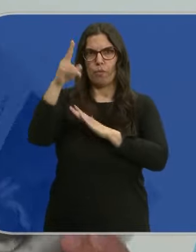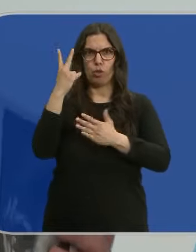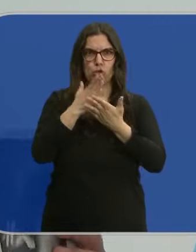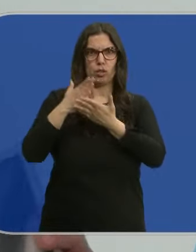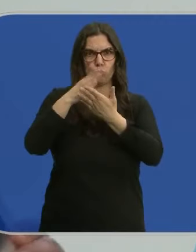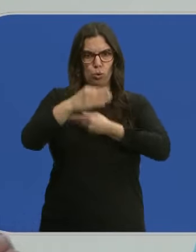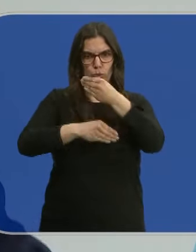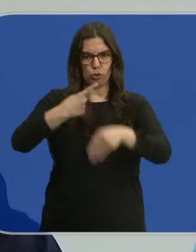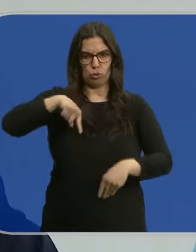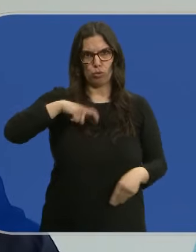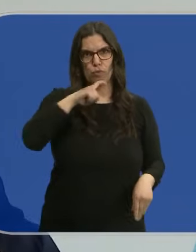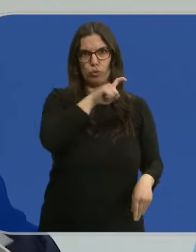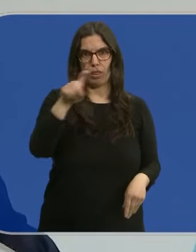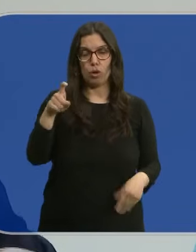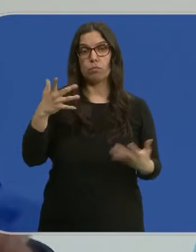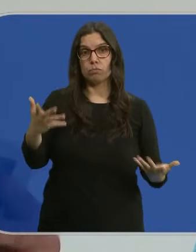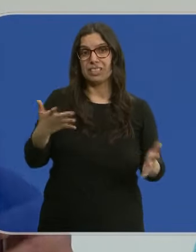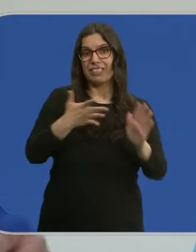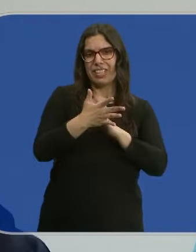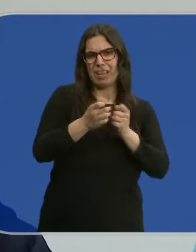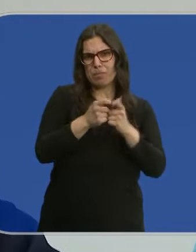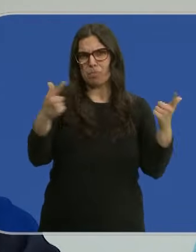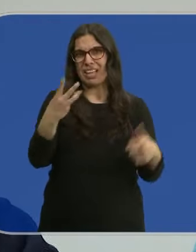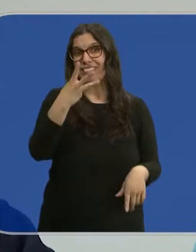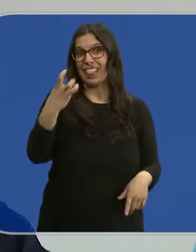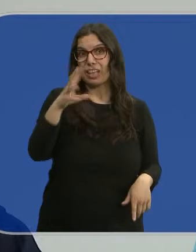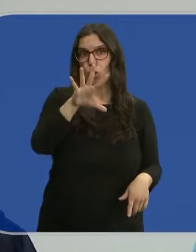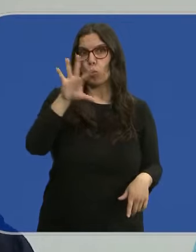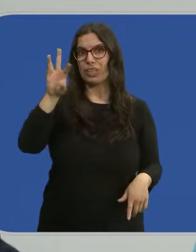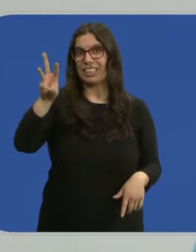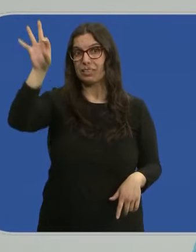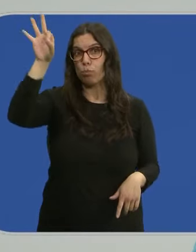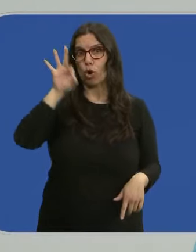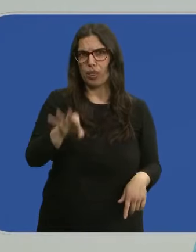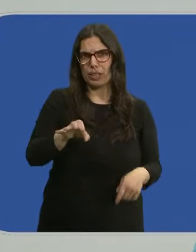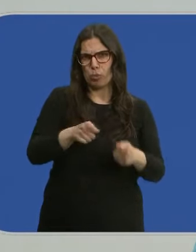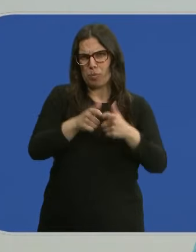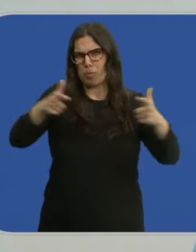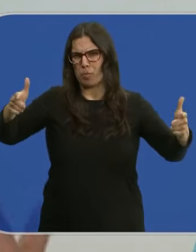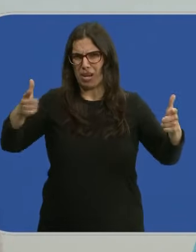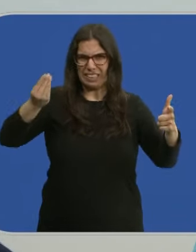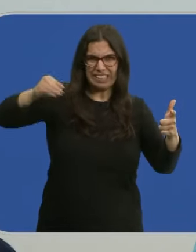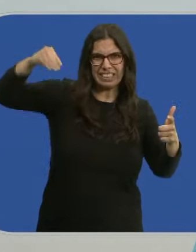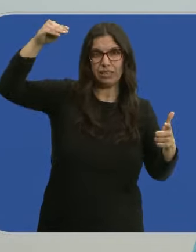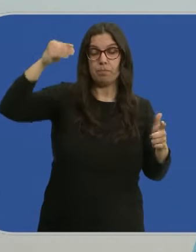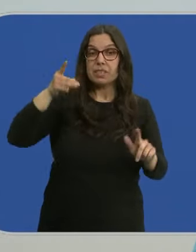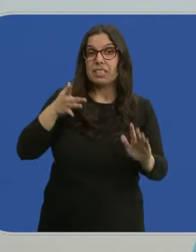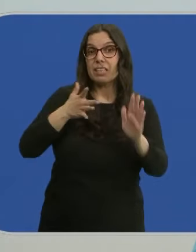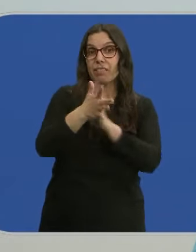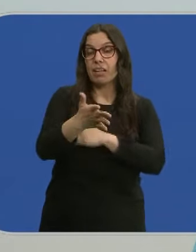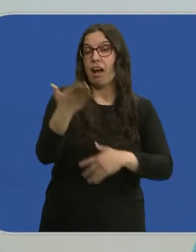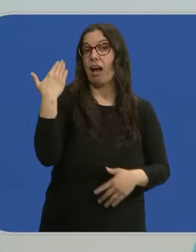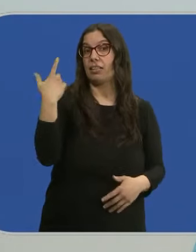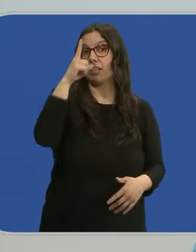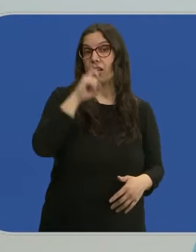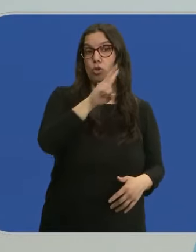desarrollado en Fundación Anar supone un 353% de incremento de casos. Lo que significa que donde